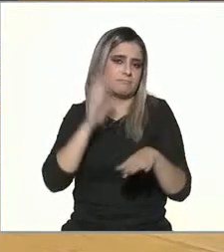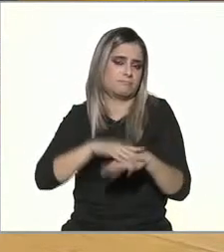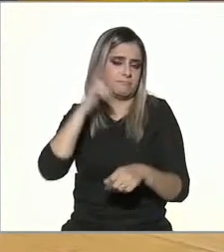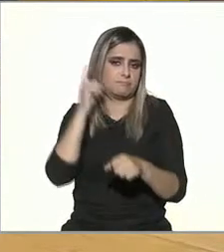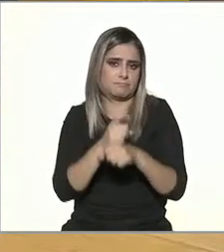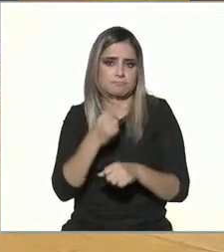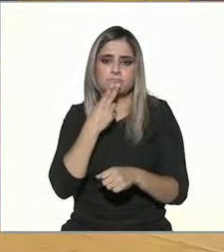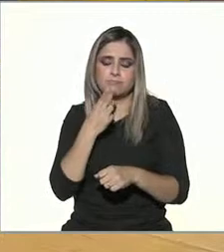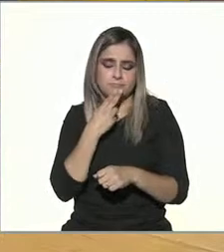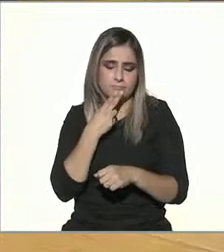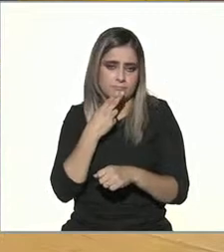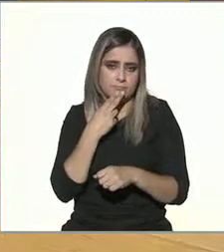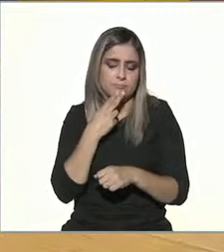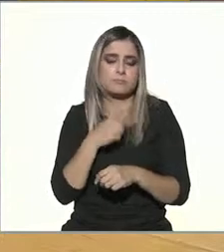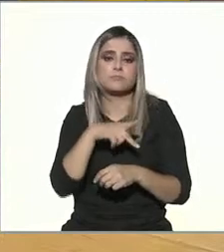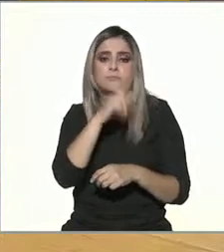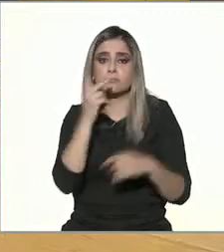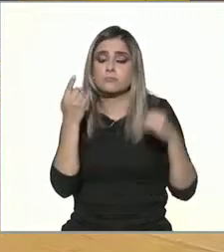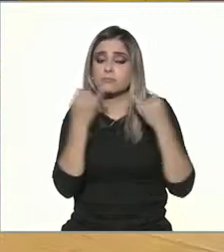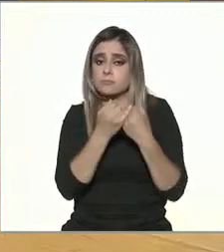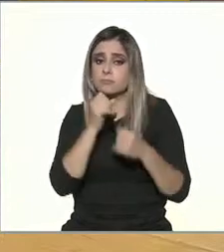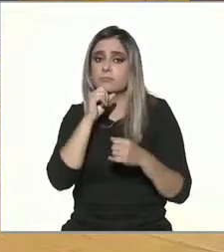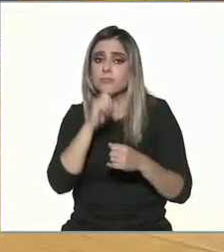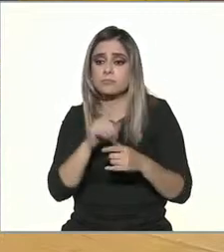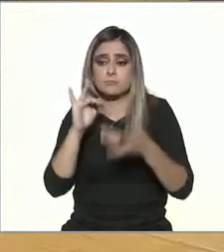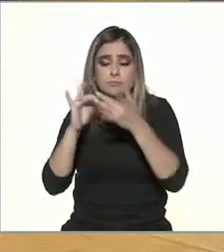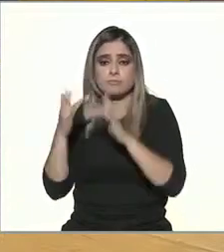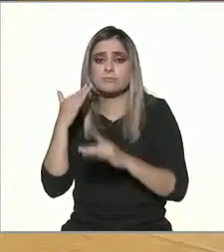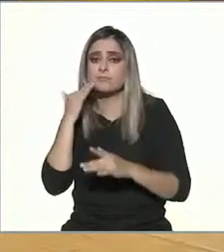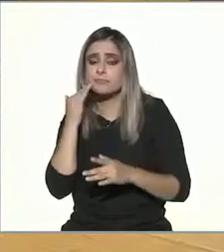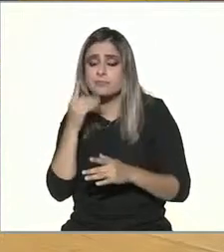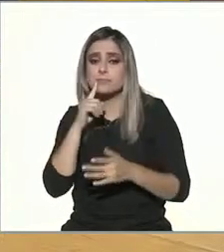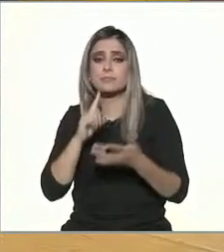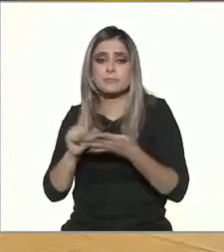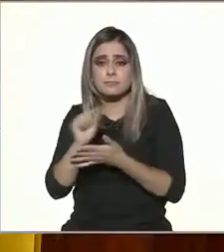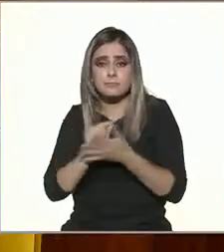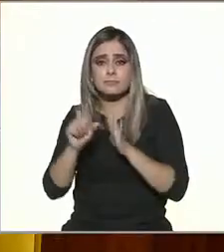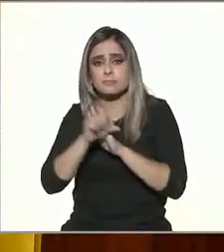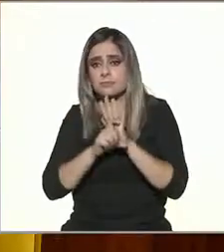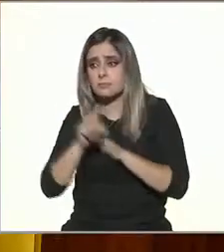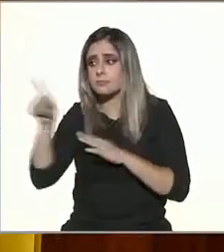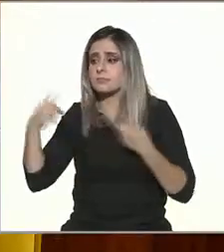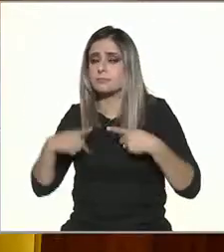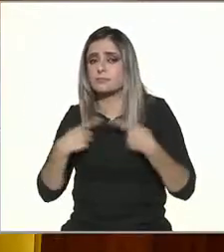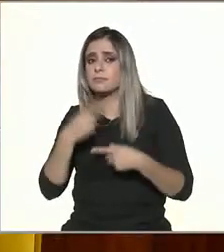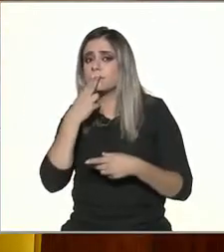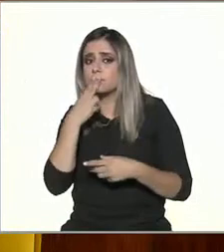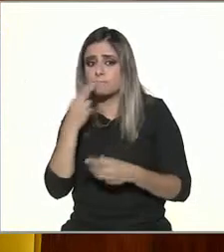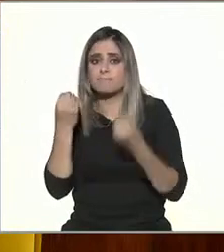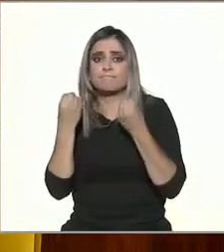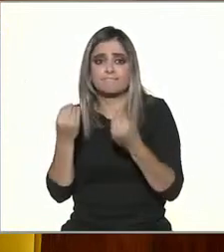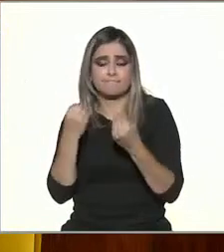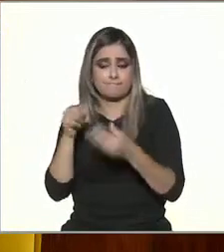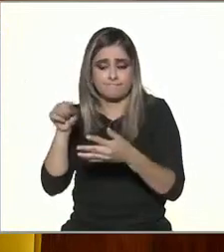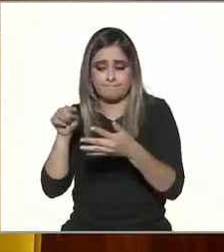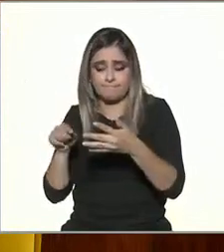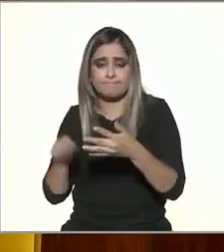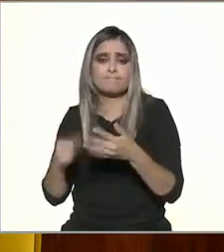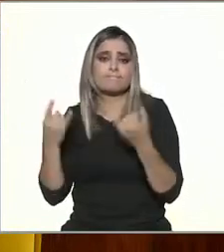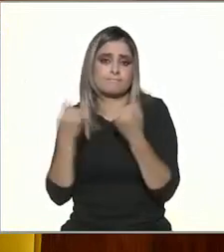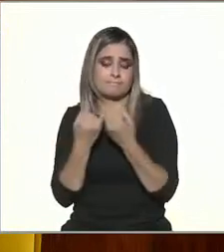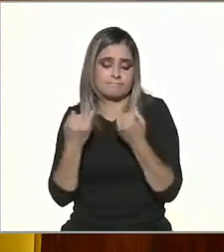la ida y vuelta, pero también ha incrementado mucho las redes sociales y también la interacción con diferentes instancias